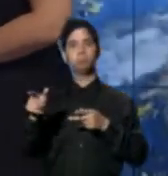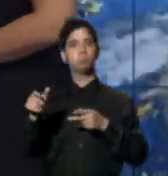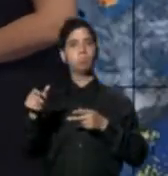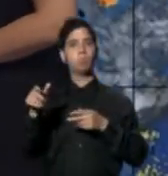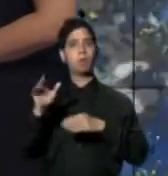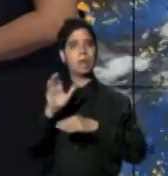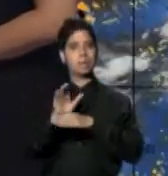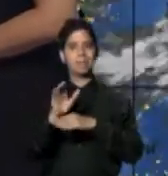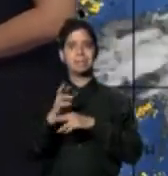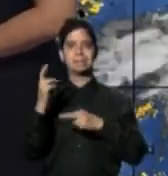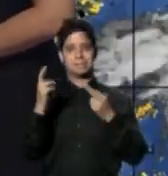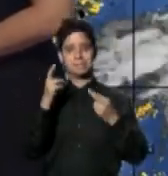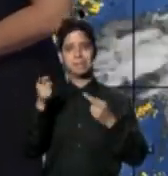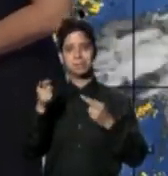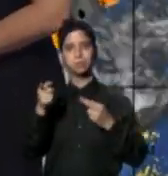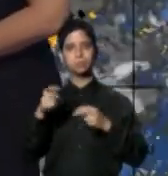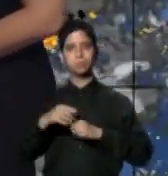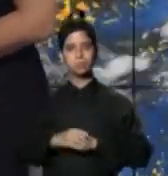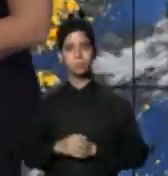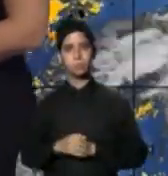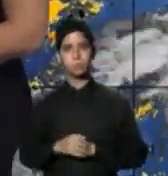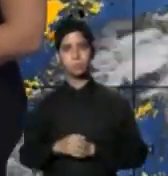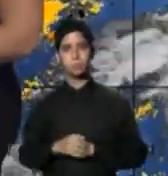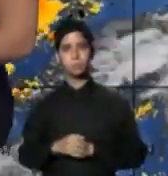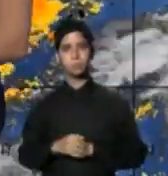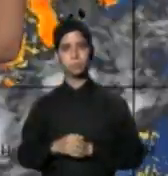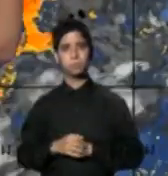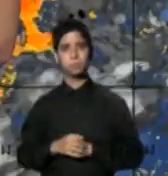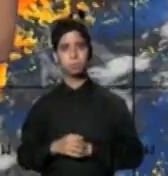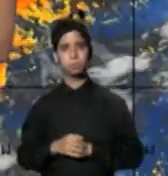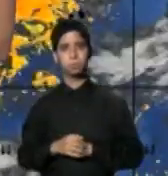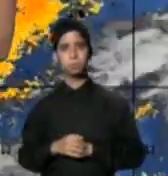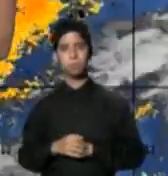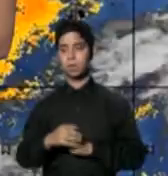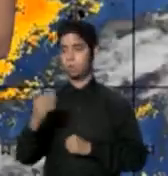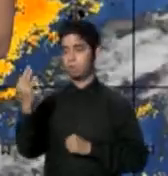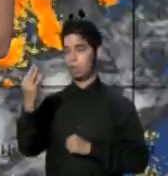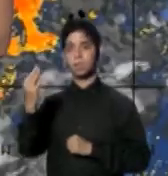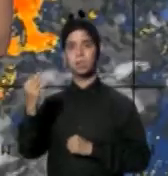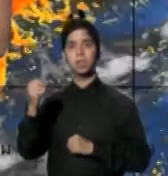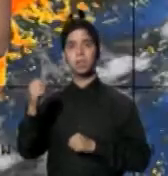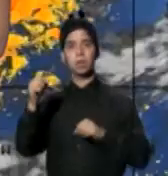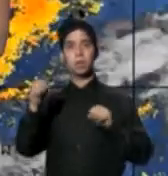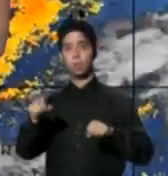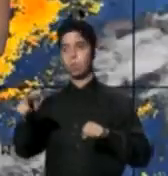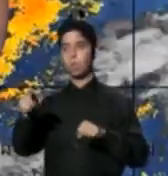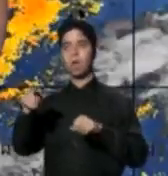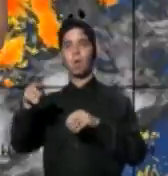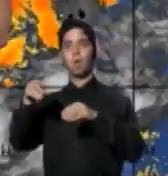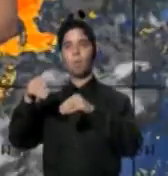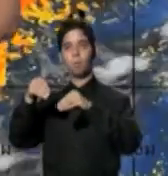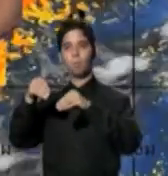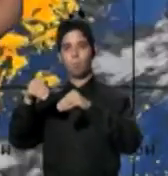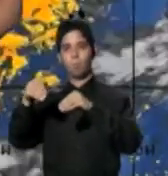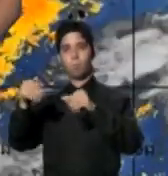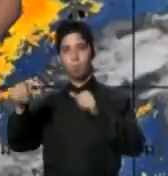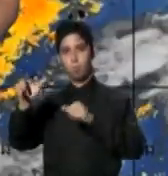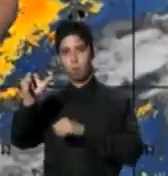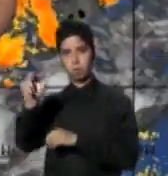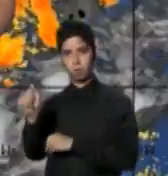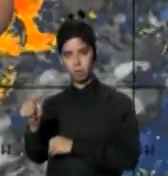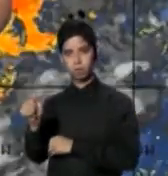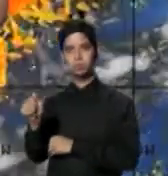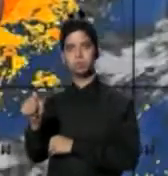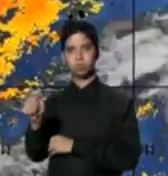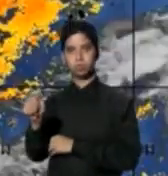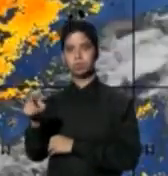del calor del día Desde el viernes una extensa masa de polvo africano y aire seco Llegará a nuestra región y entonces